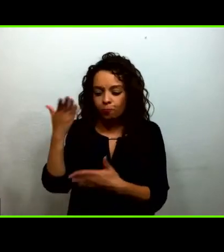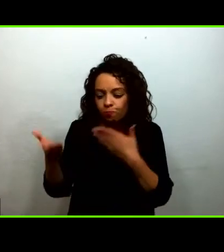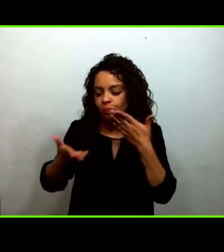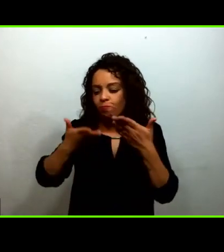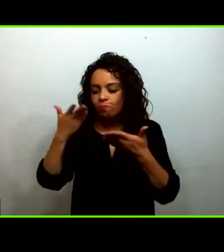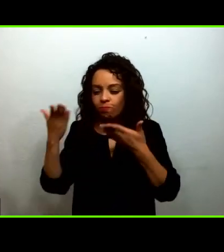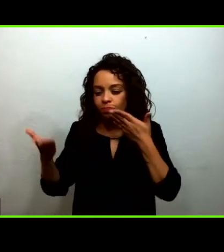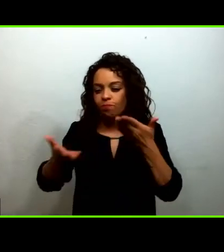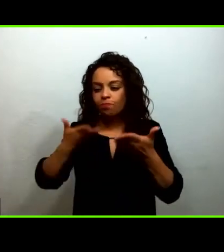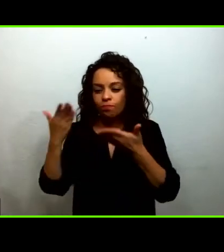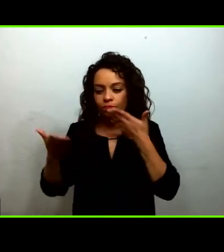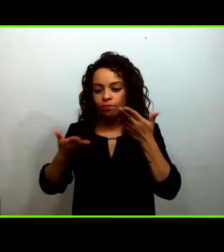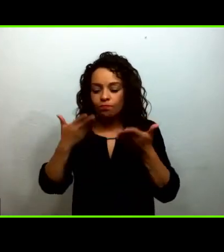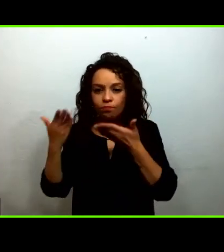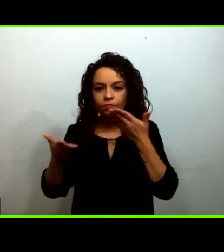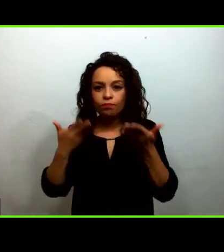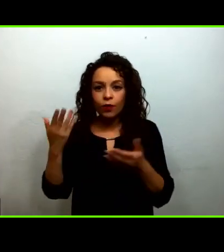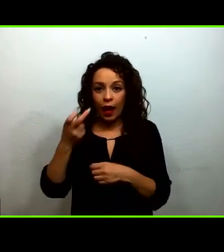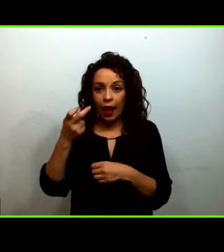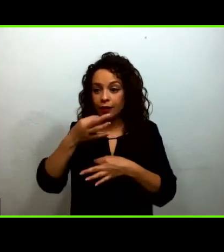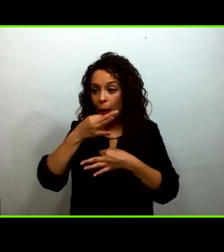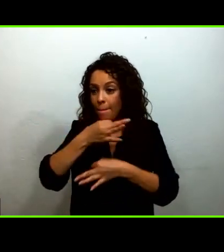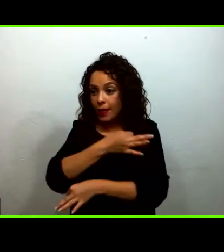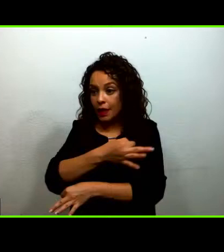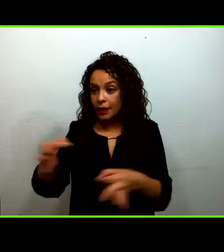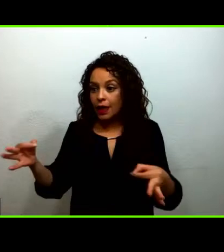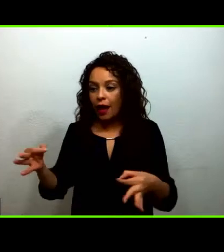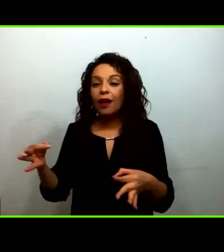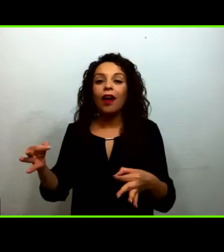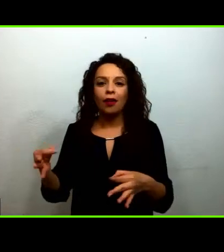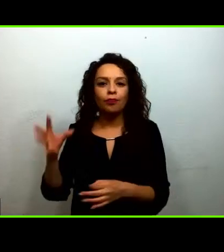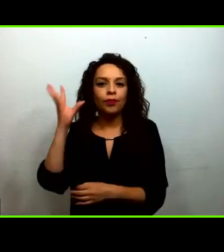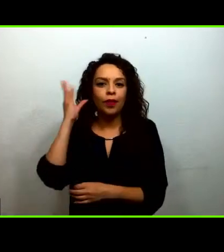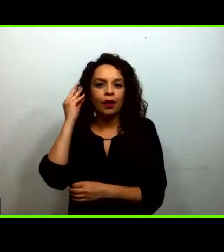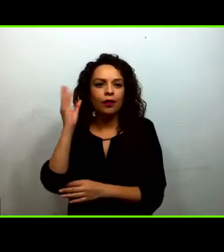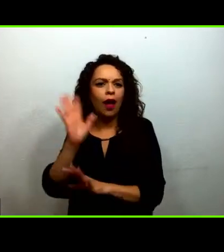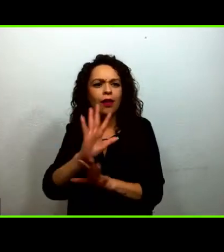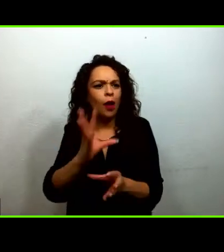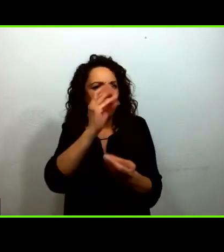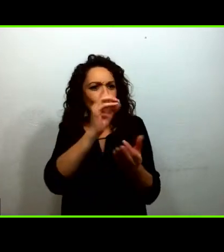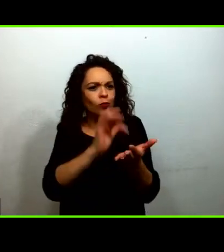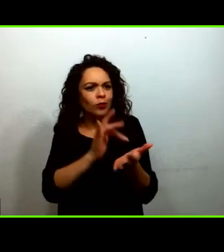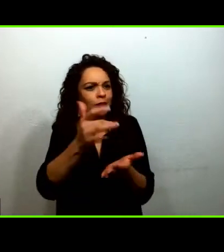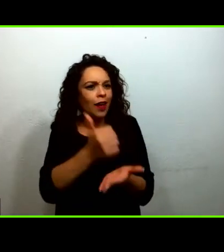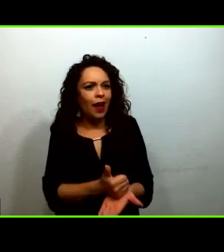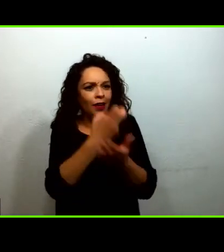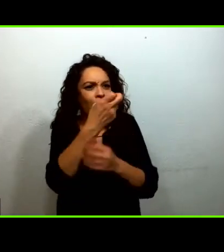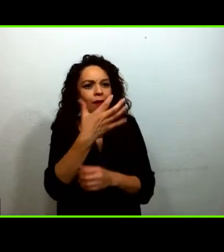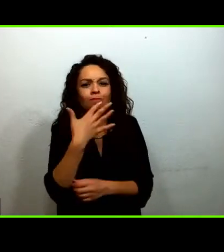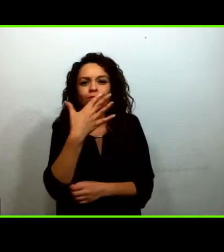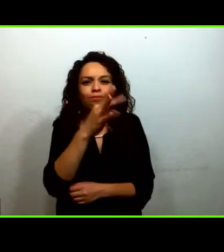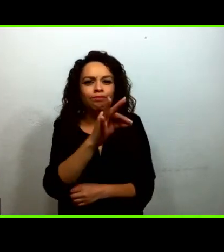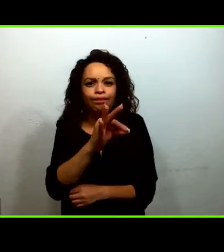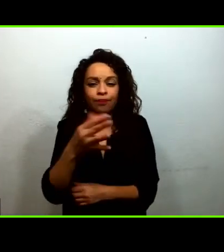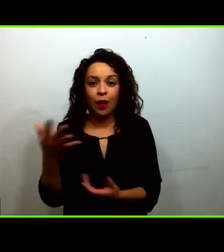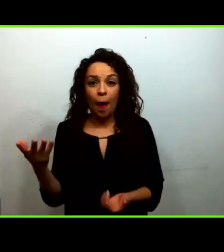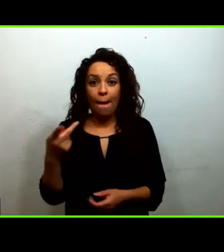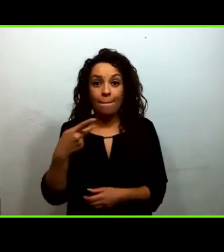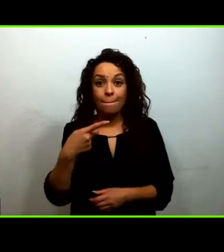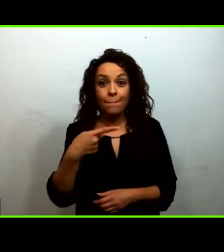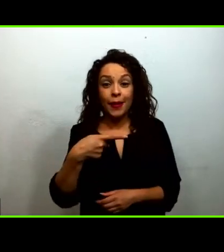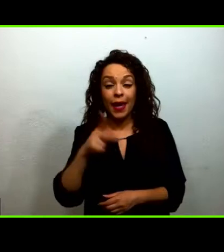cumplido con el propósito pero conforme fuimos viendo la respuesta que tuvo la transmisión